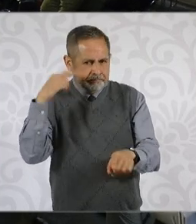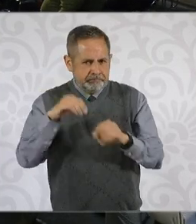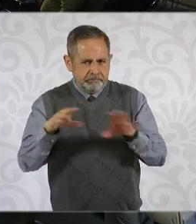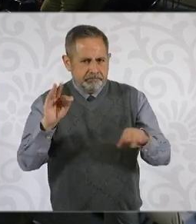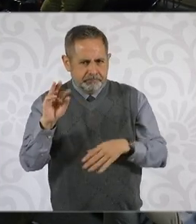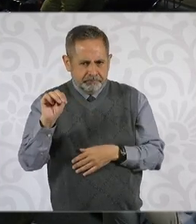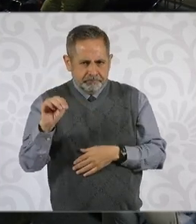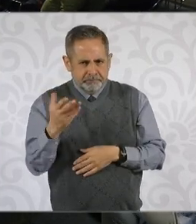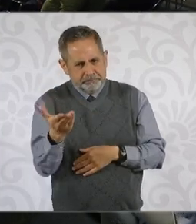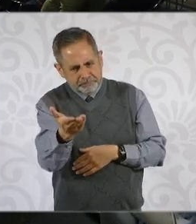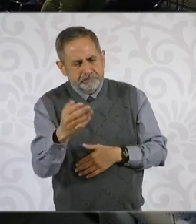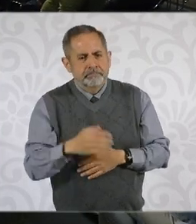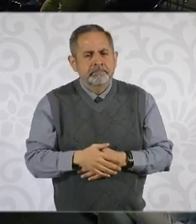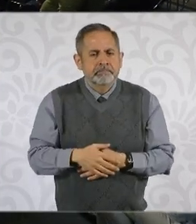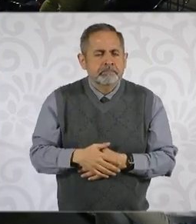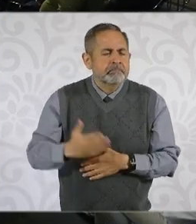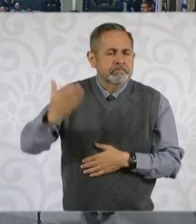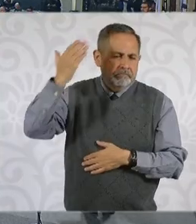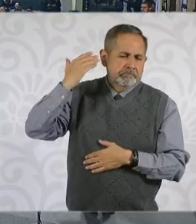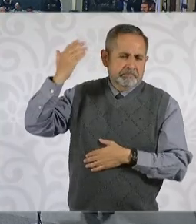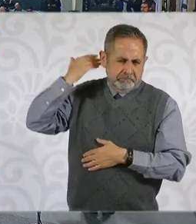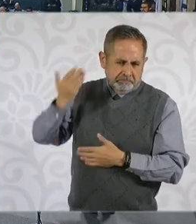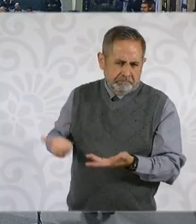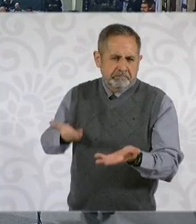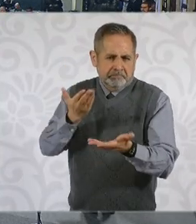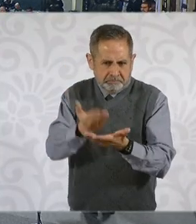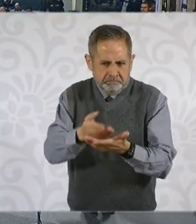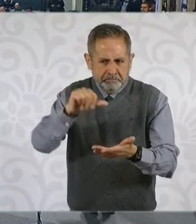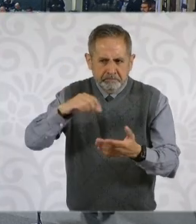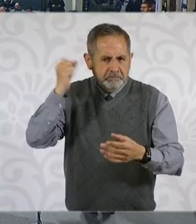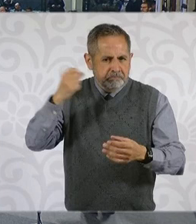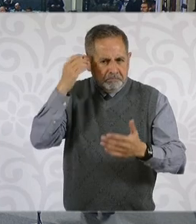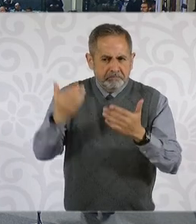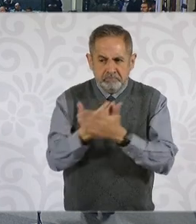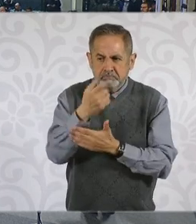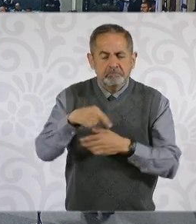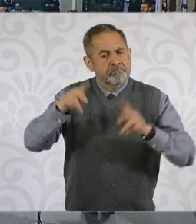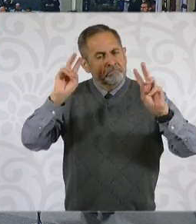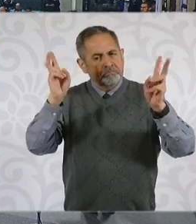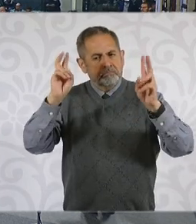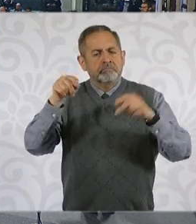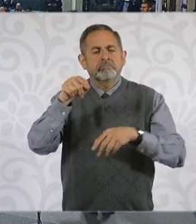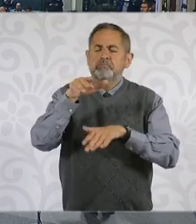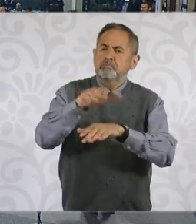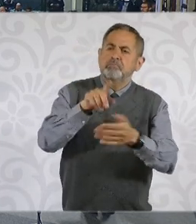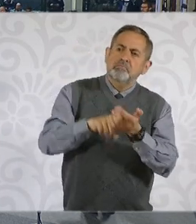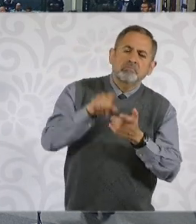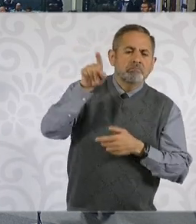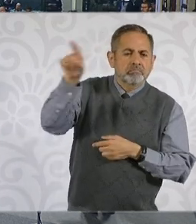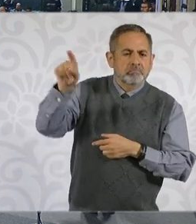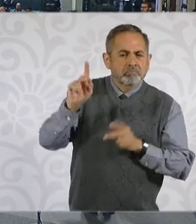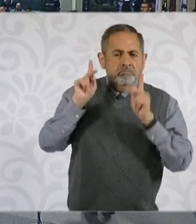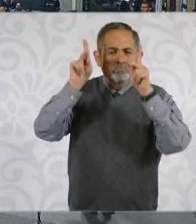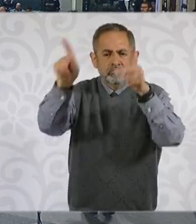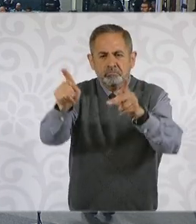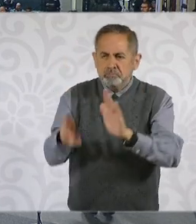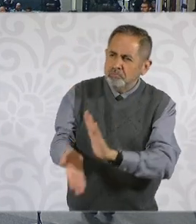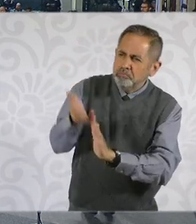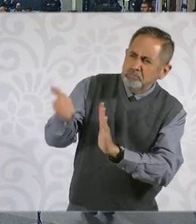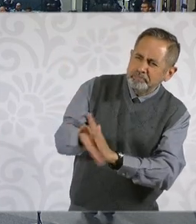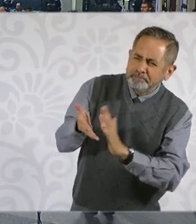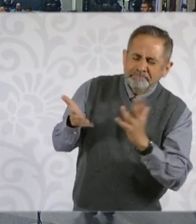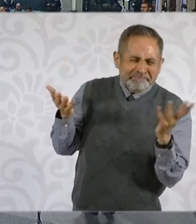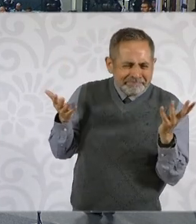FM. Ya habíamos traído anteriormente aquí a la mañanera el tema de la construcción de un puente donde el licenciado